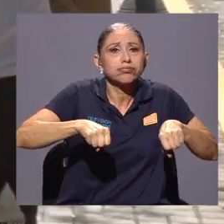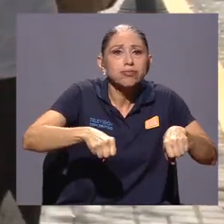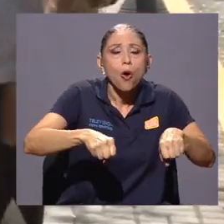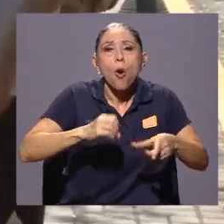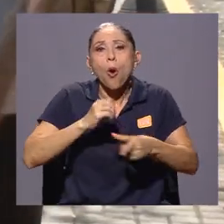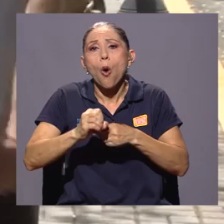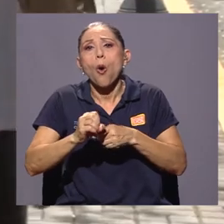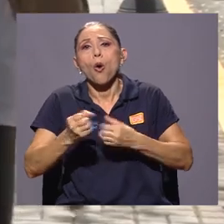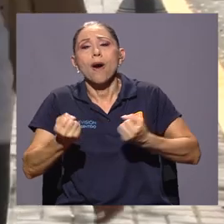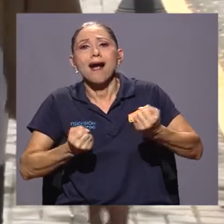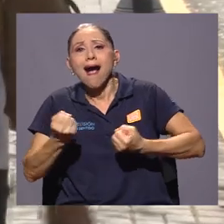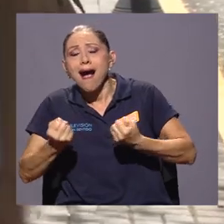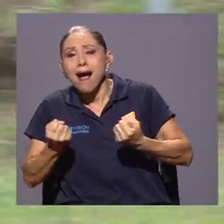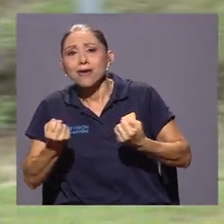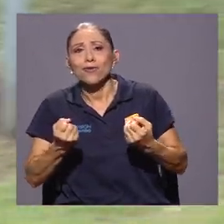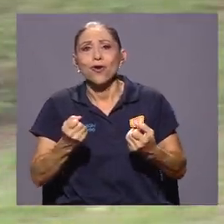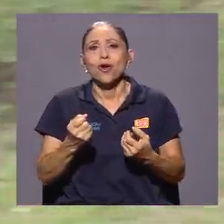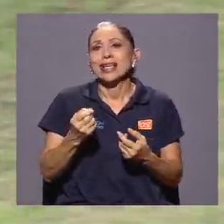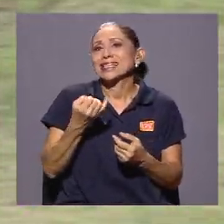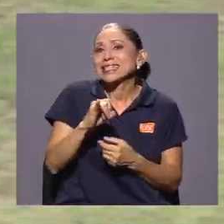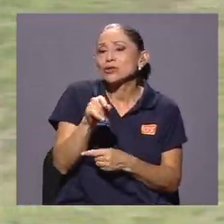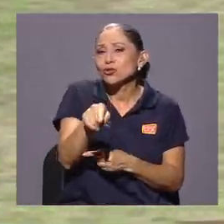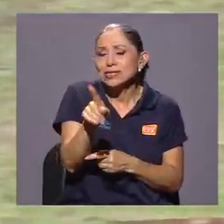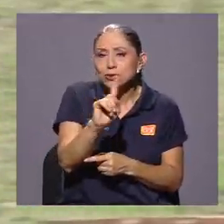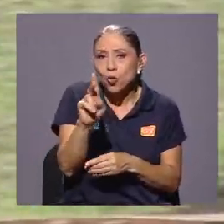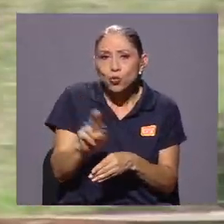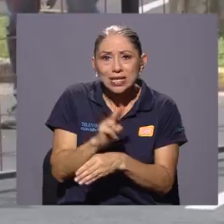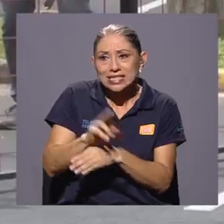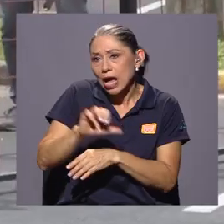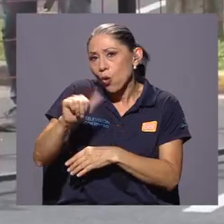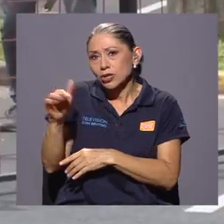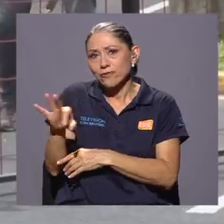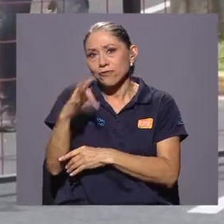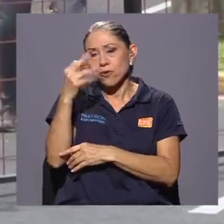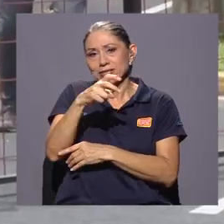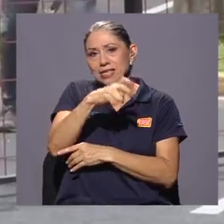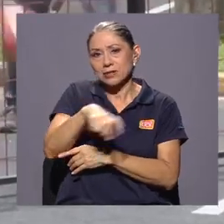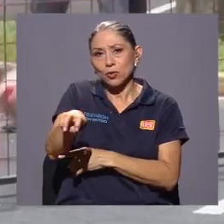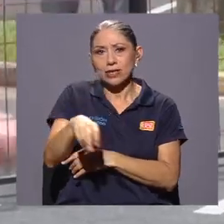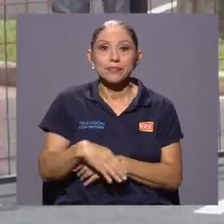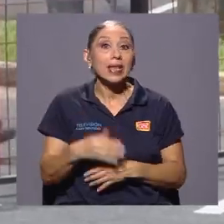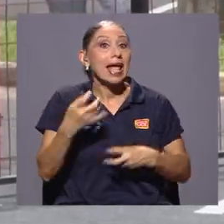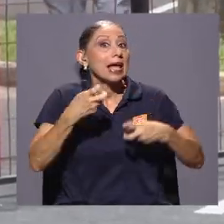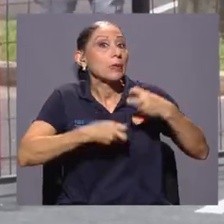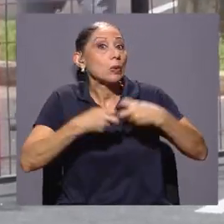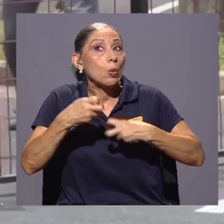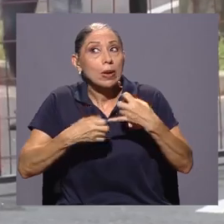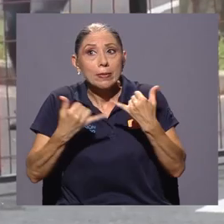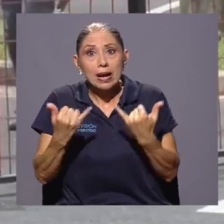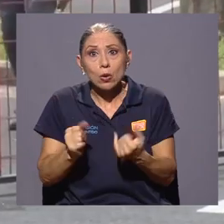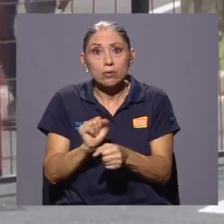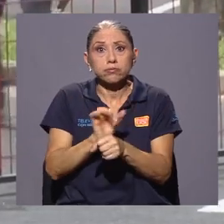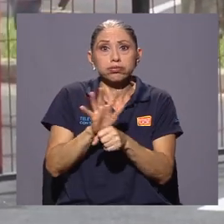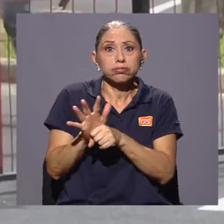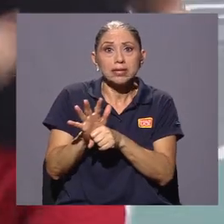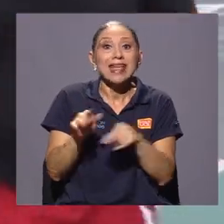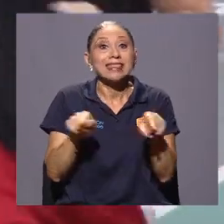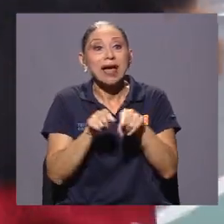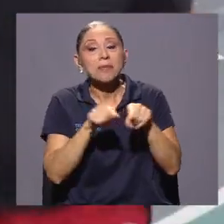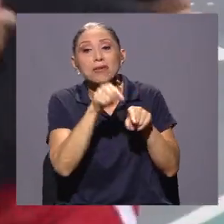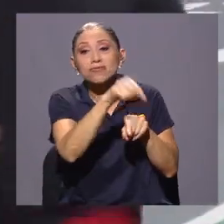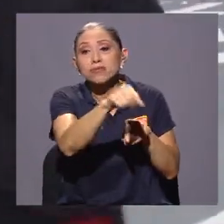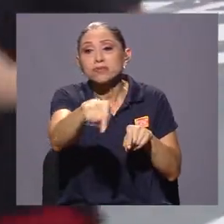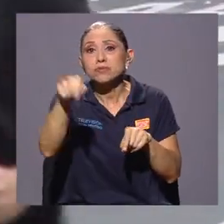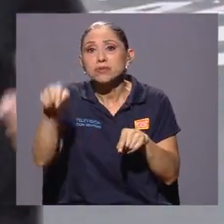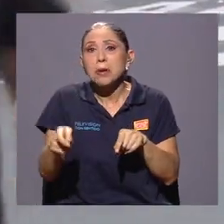transporte alternativas. No obstante, debido a la crisis sanitaria que vive el país y la poca presencia de personas en las sedes y